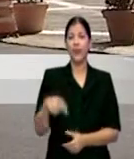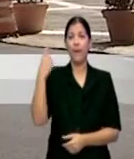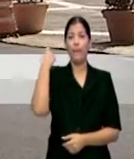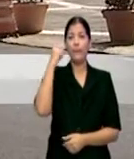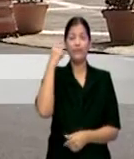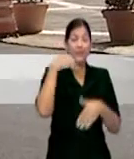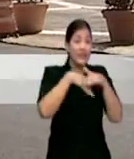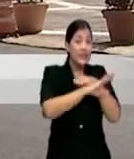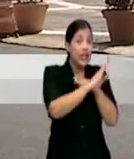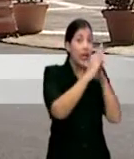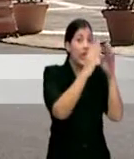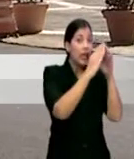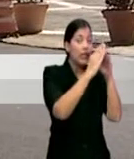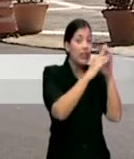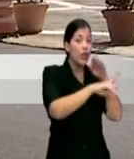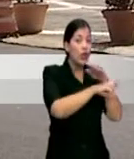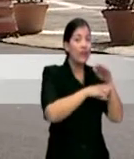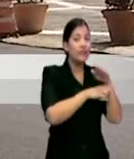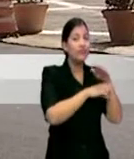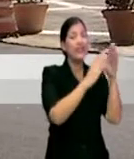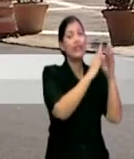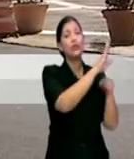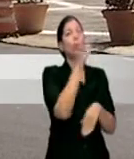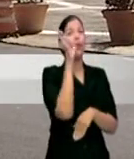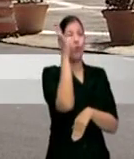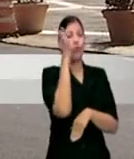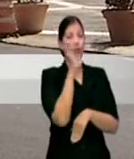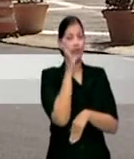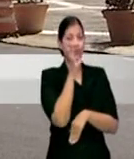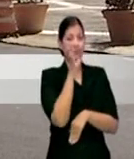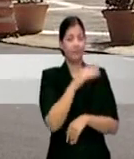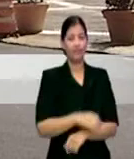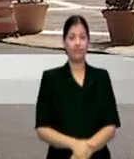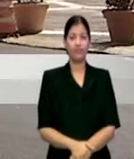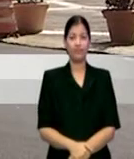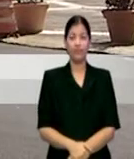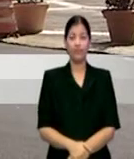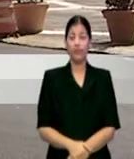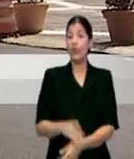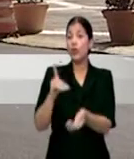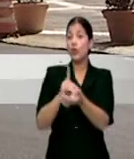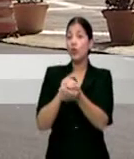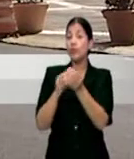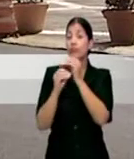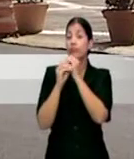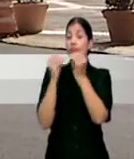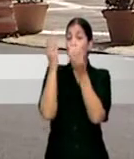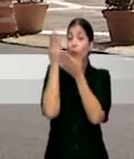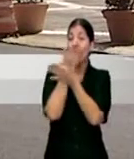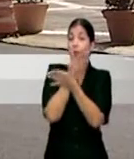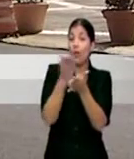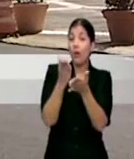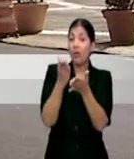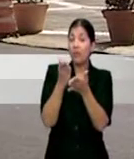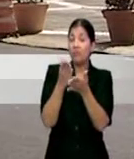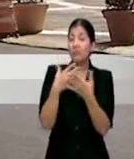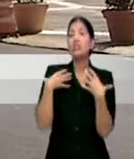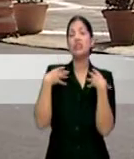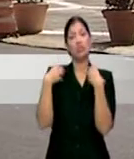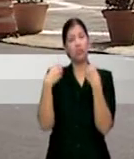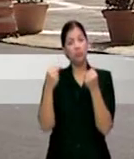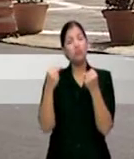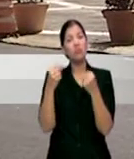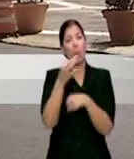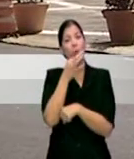residencia de su abuela el mandatario indicó que los médicos le informaron que se encuentra estable y que pronóstico es que se va a recuperar